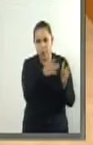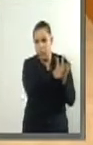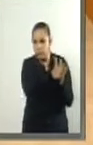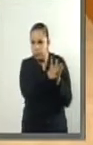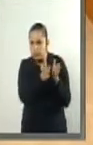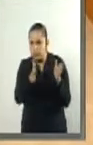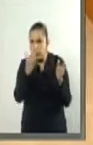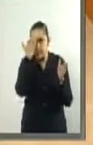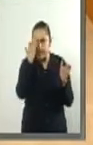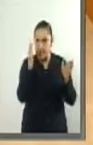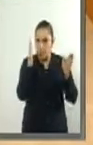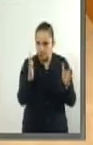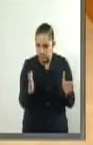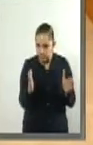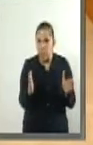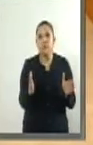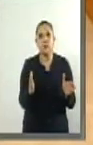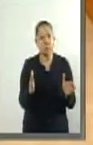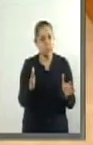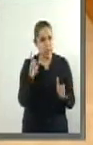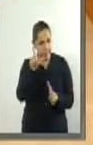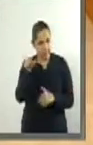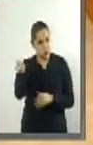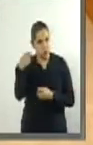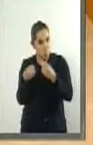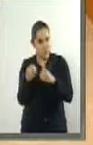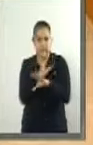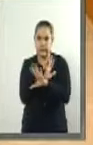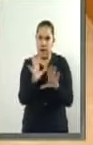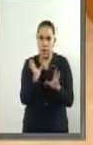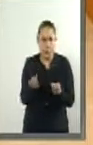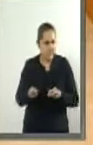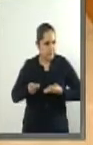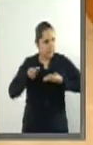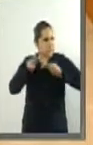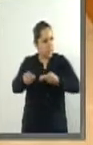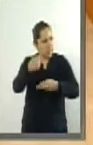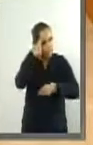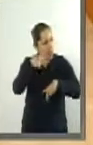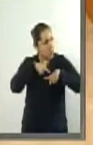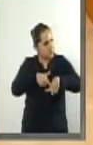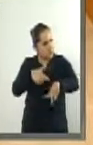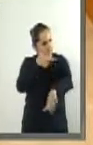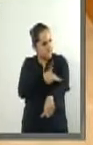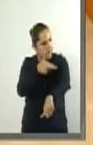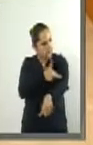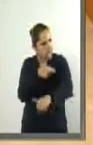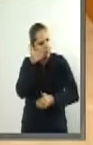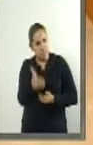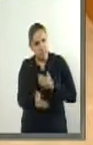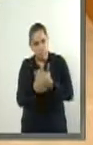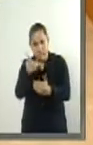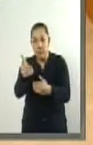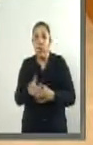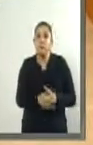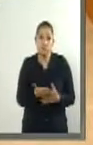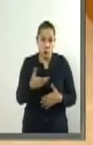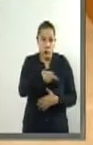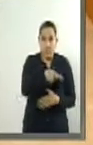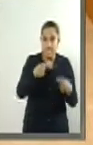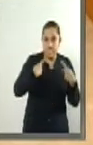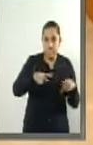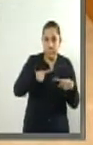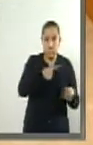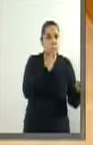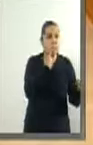plazo para hacerlo el juez mandará el juicio a prueba por su parte el demandado no tiene otro otro